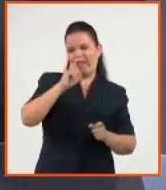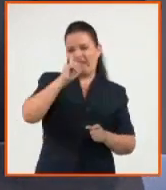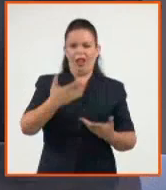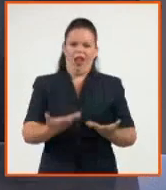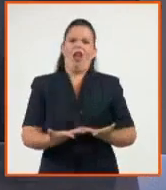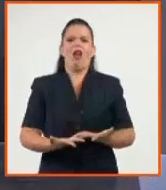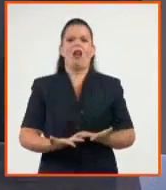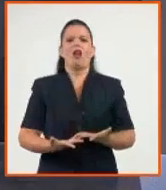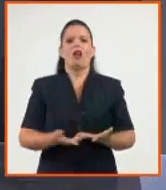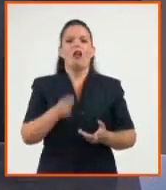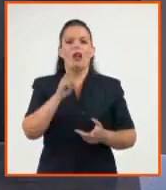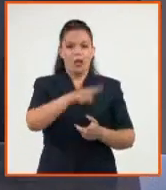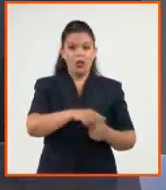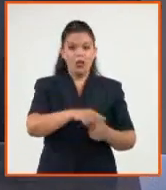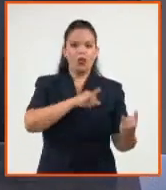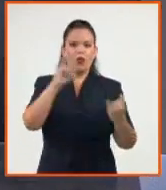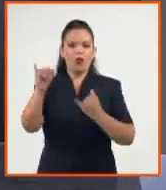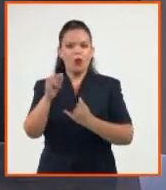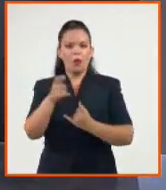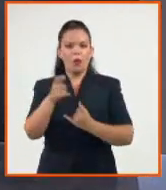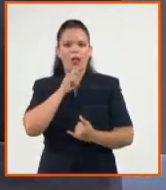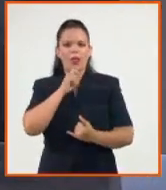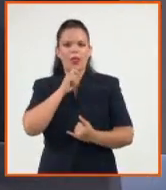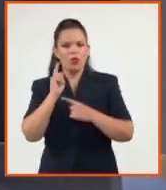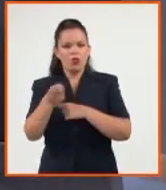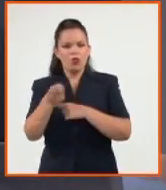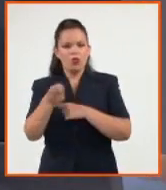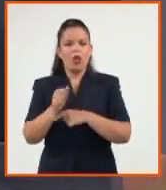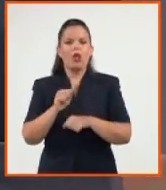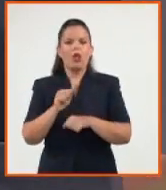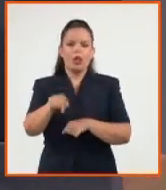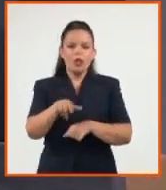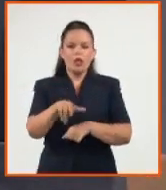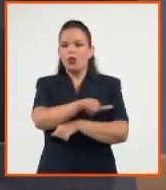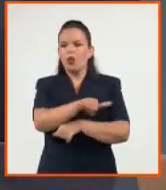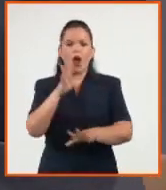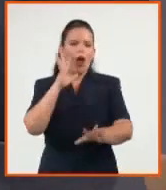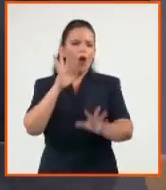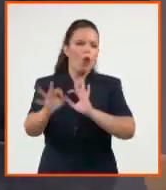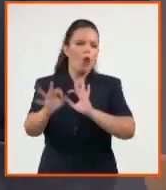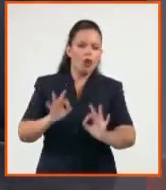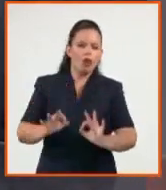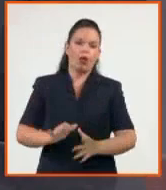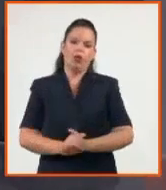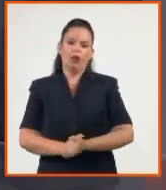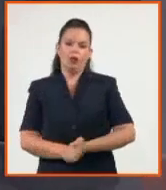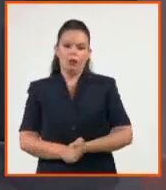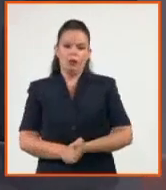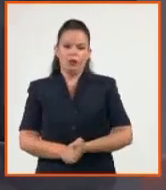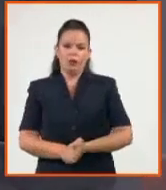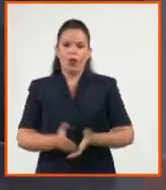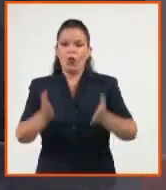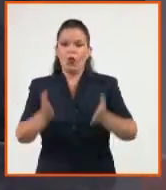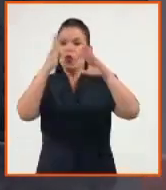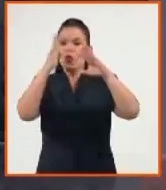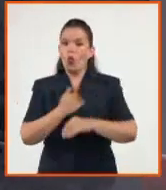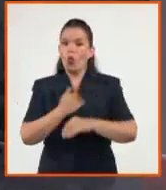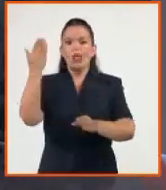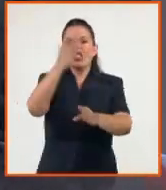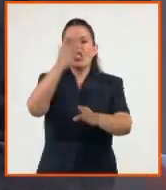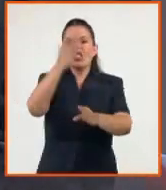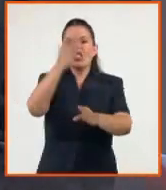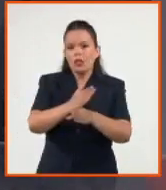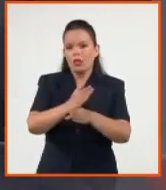protección a las personas naturales. Algo muy importante, para nada limita la participación